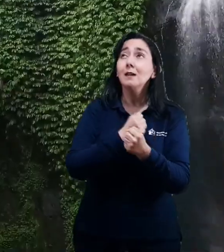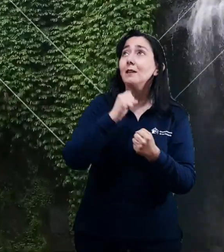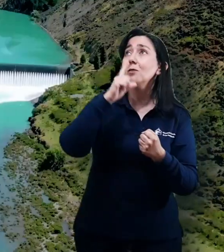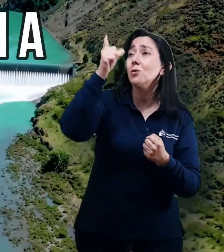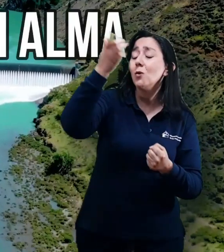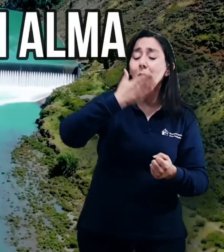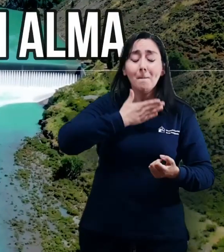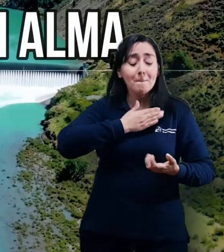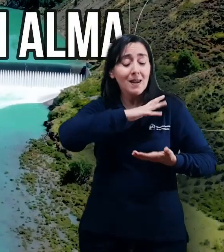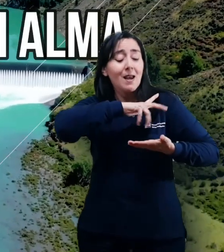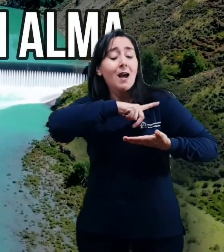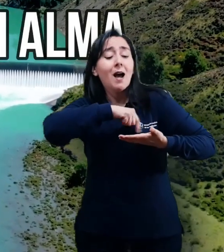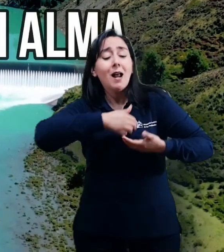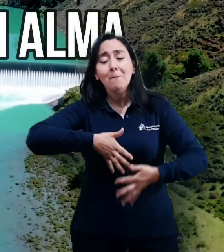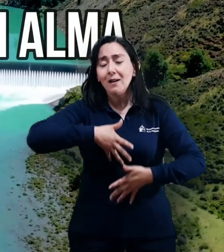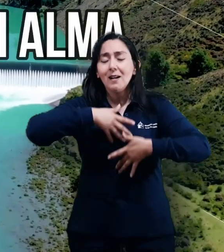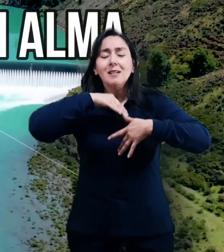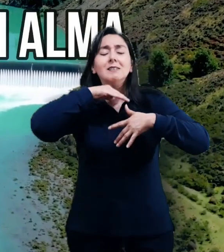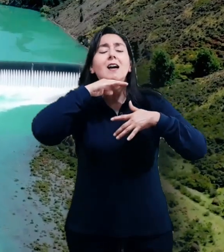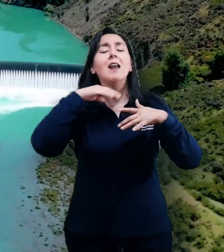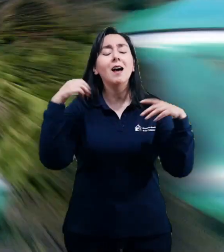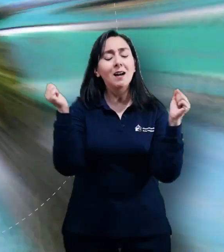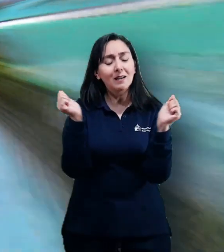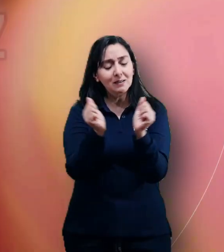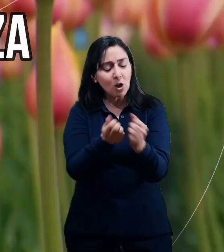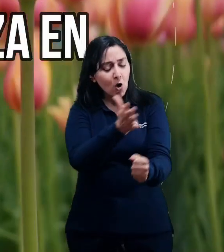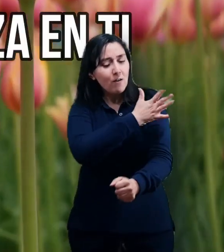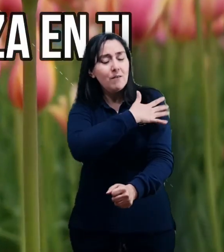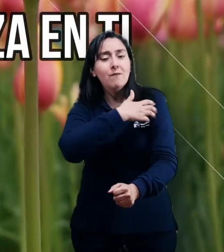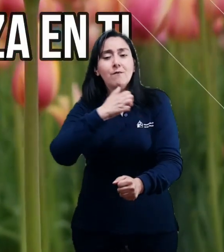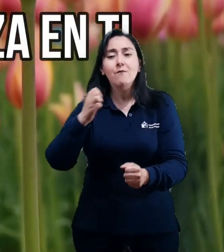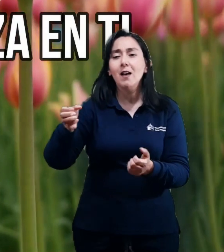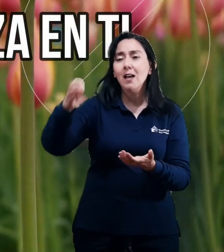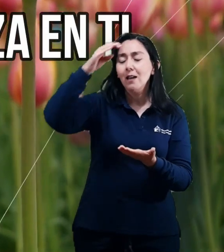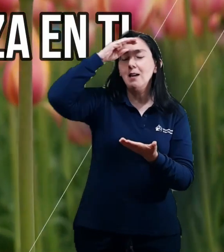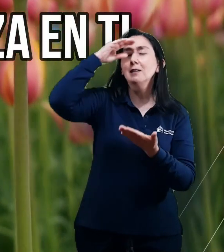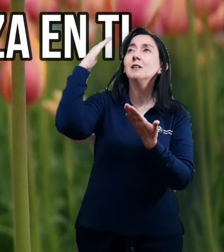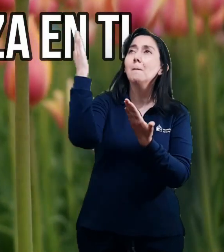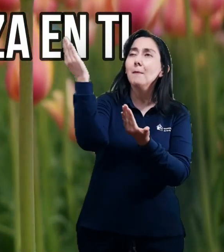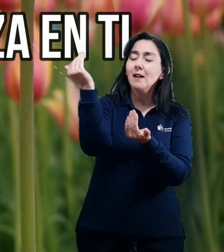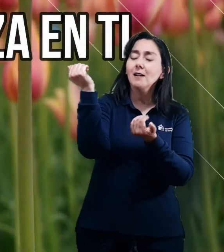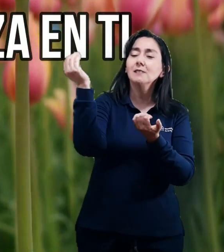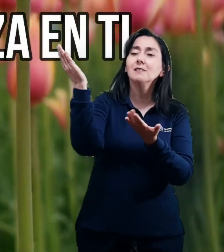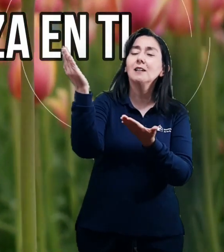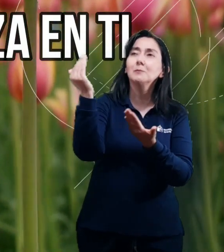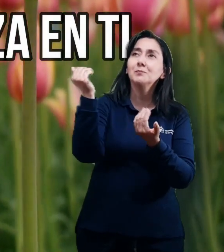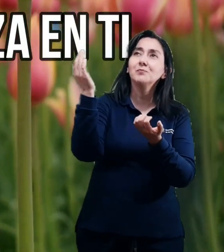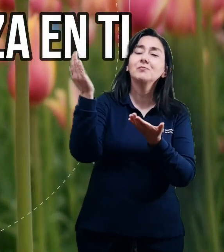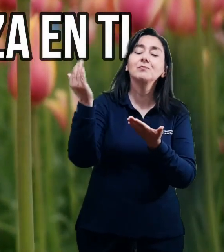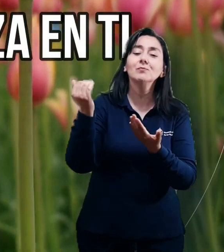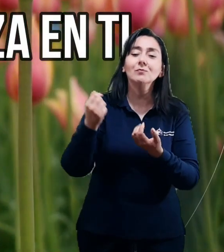El que llena mi alma de fe y esperanza en ti